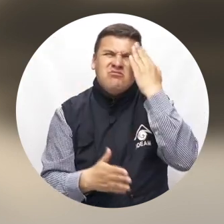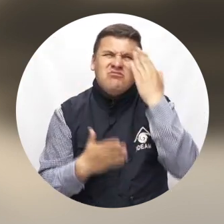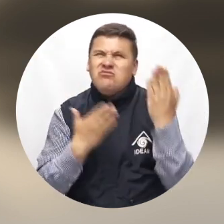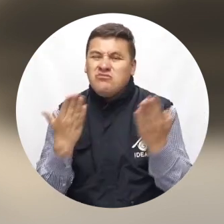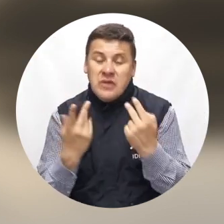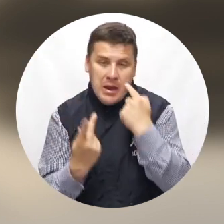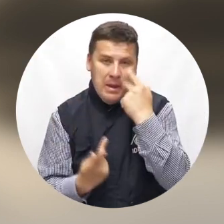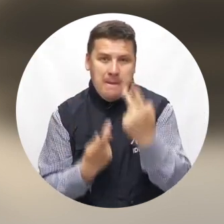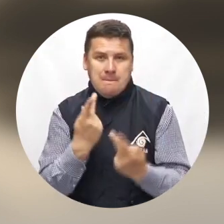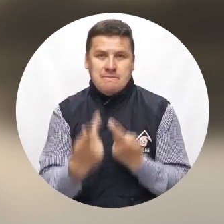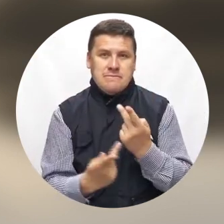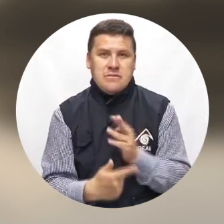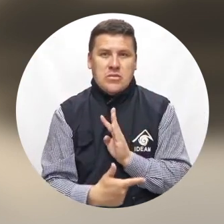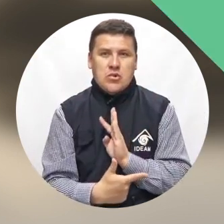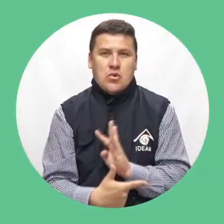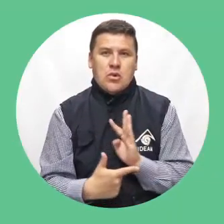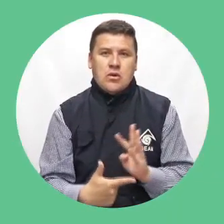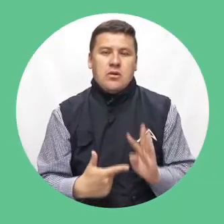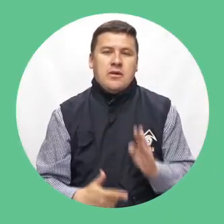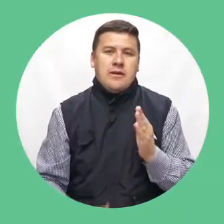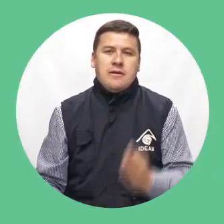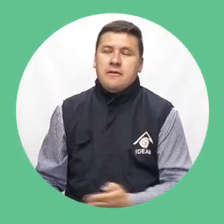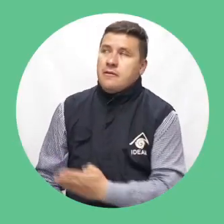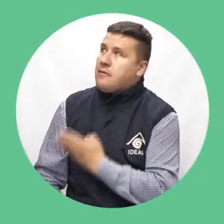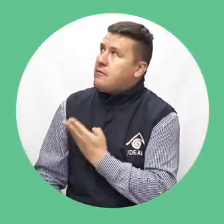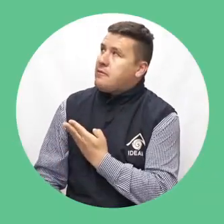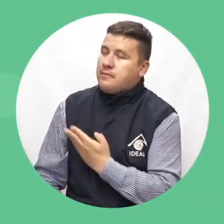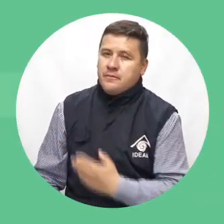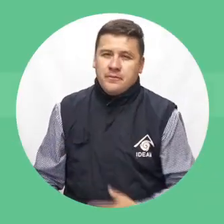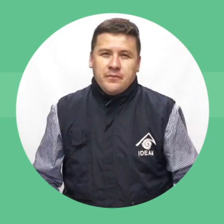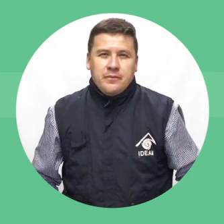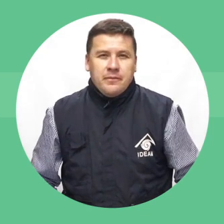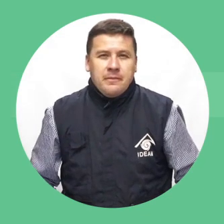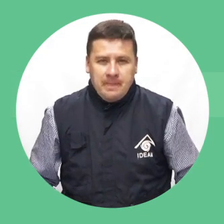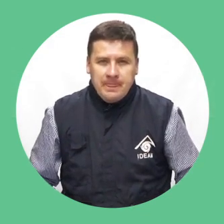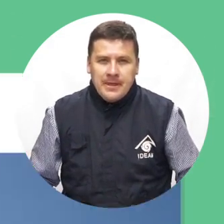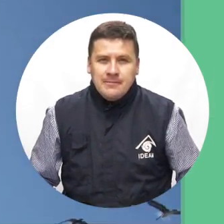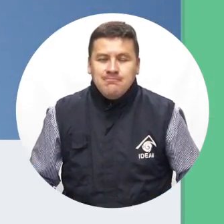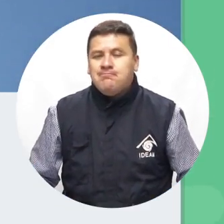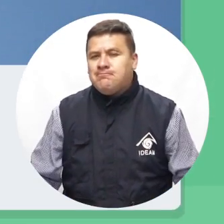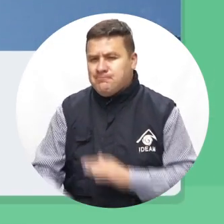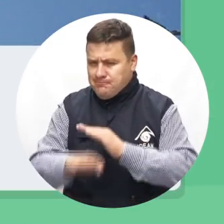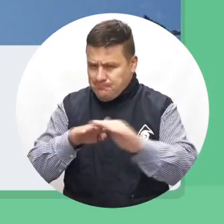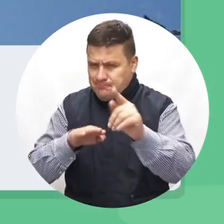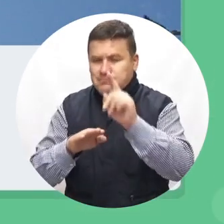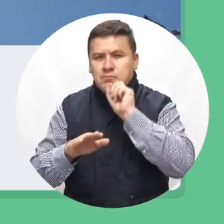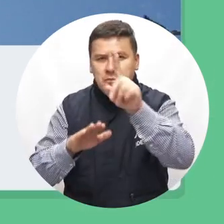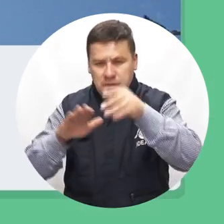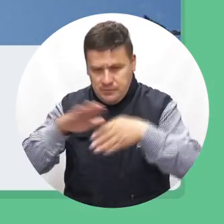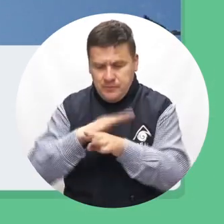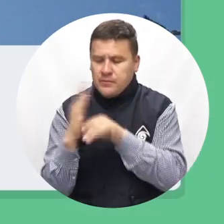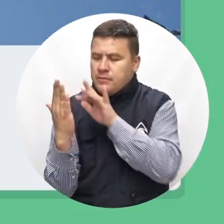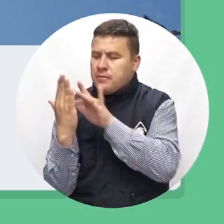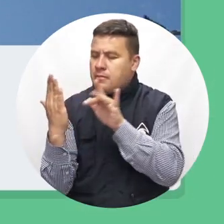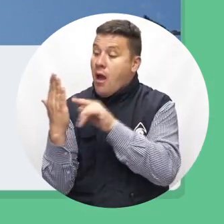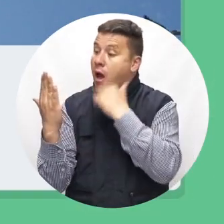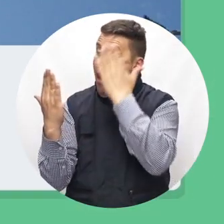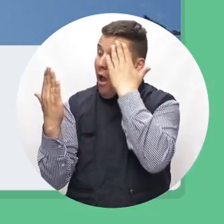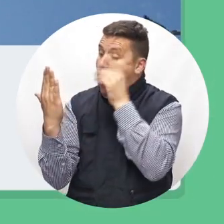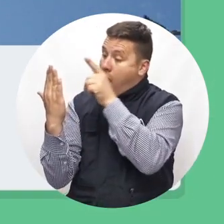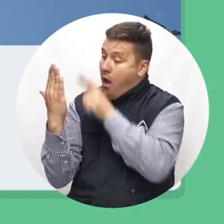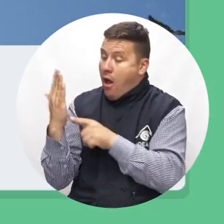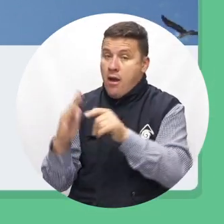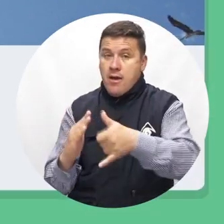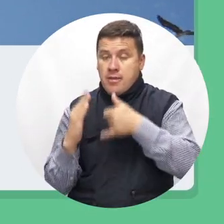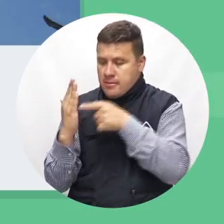naranja por viento y oleaje en el mar Caribe. Para mayor información sobre el pronóstico del tiempo, visítenos en www.ideam